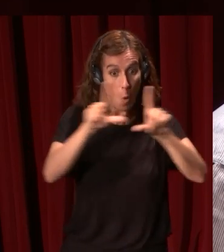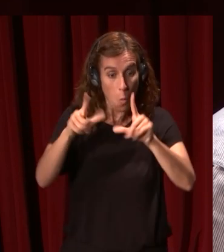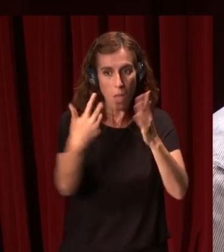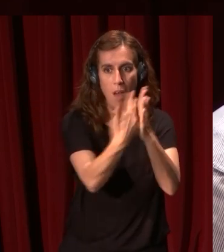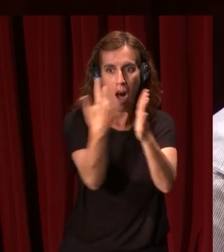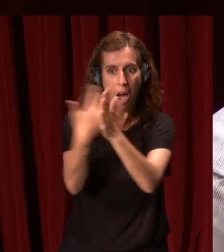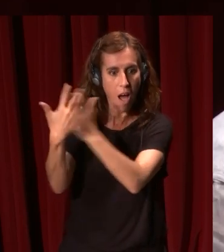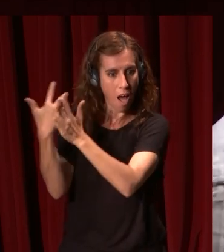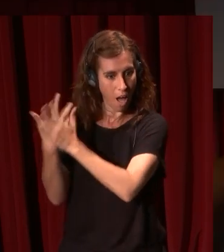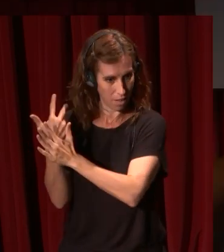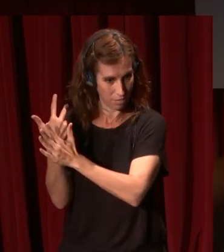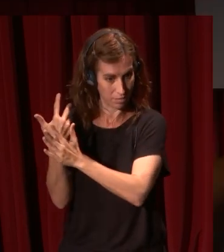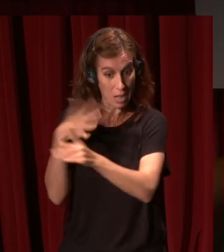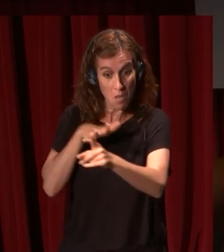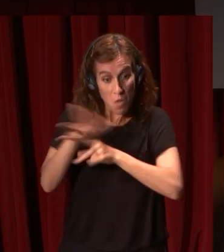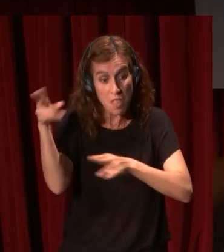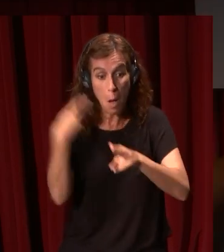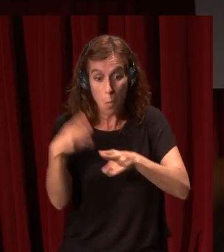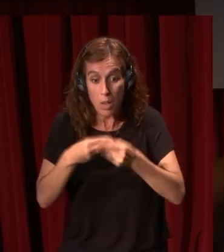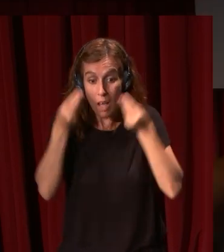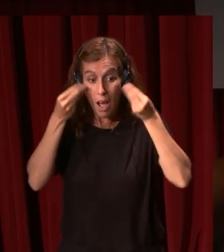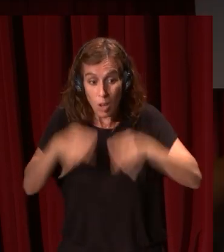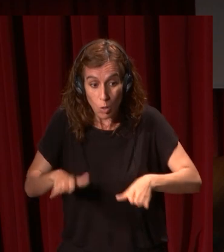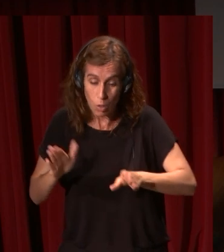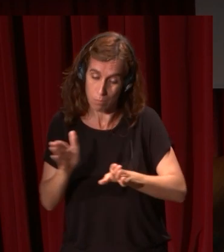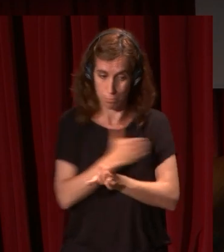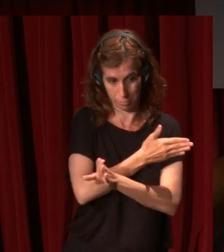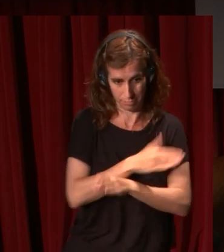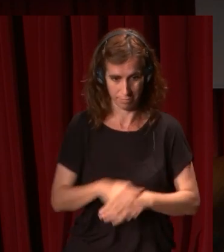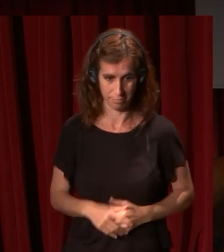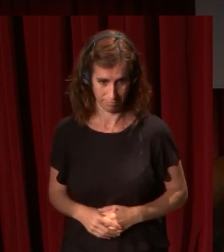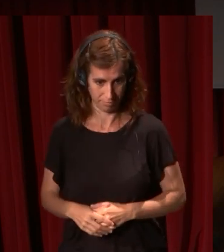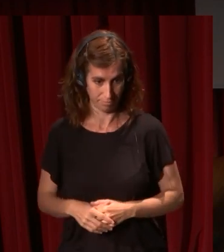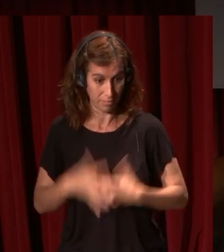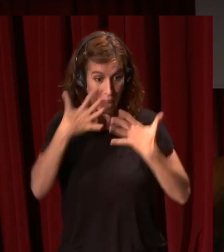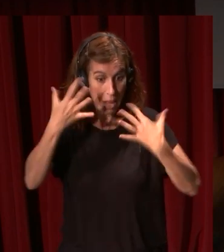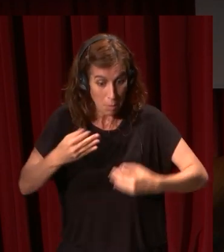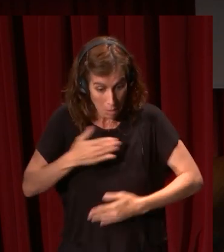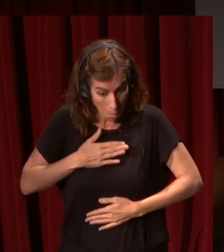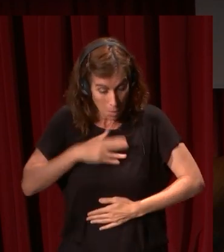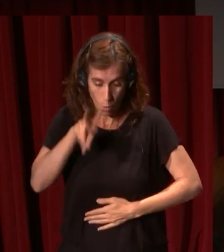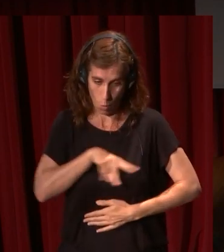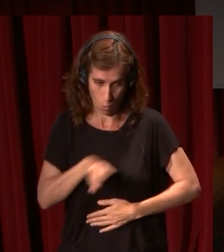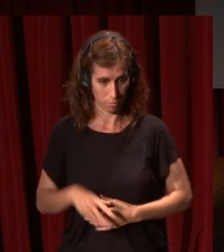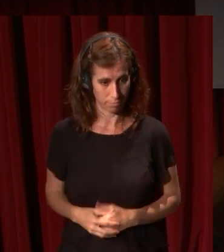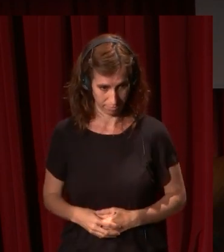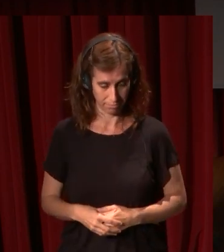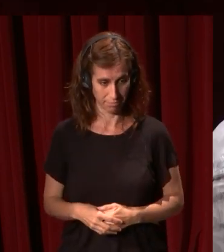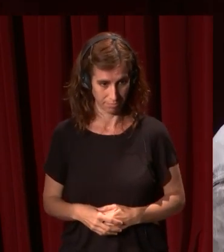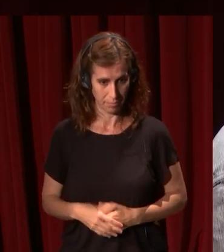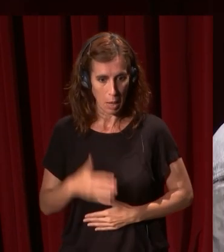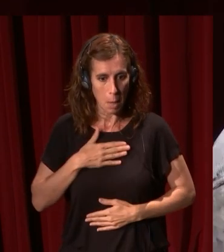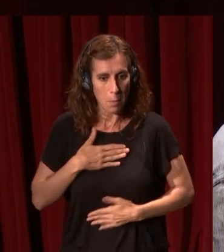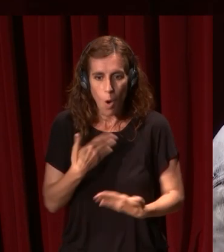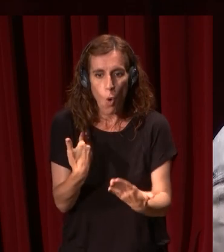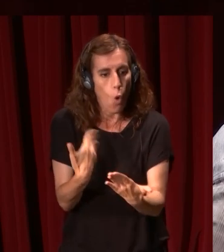y las implicaciones políticas o históricas que tenga esa cuestión no son realmente cosa mía lo que sí que es cosa mía es constatar